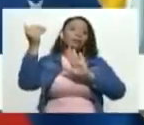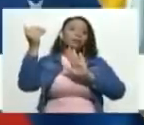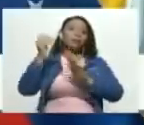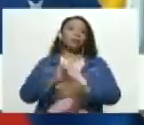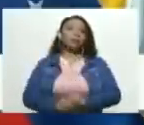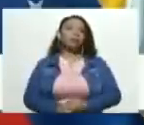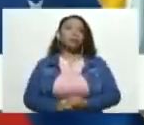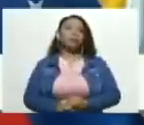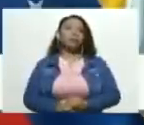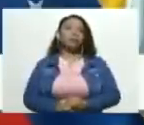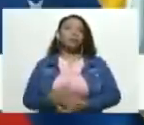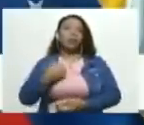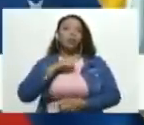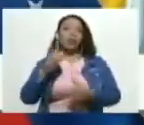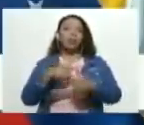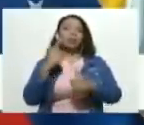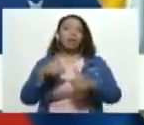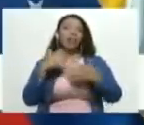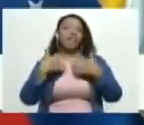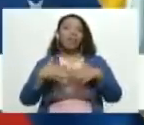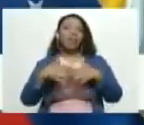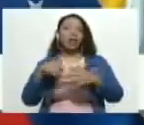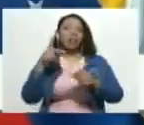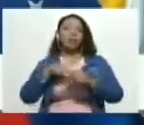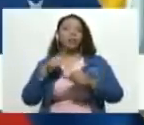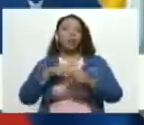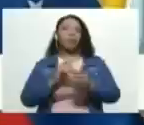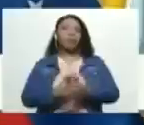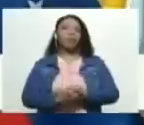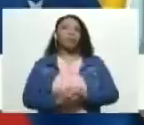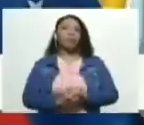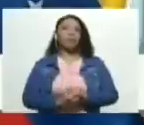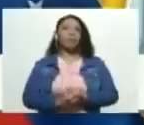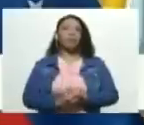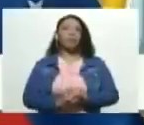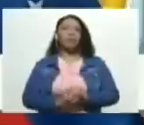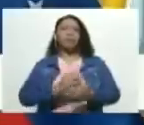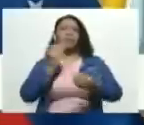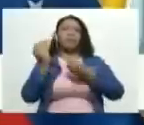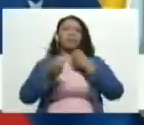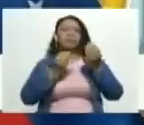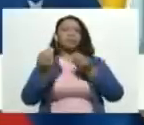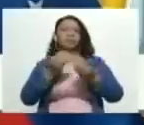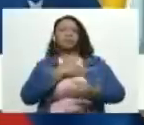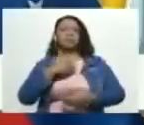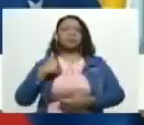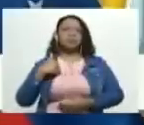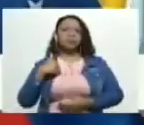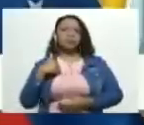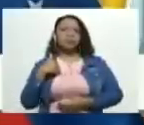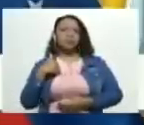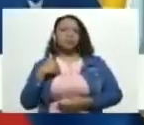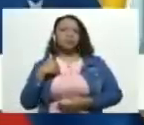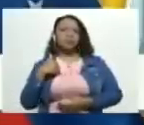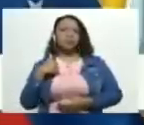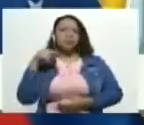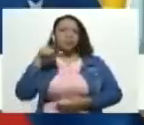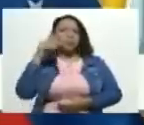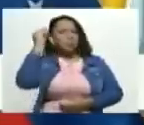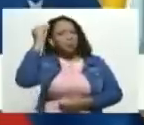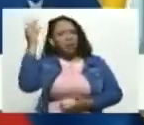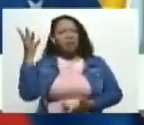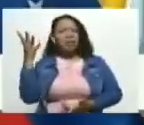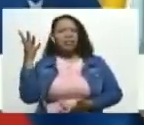a nuestra principal industria petrolera como pretende que vayamos a